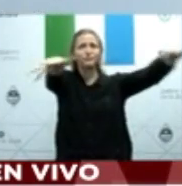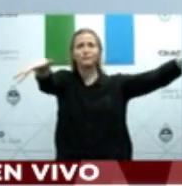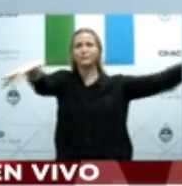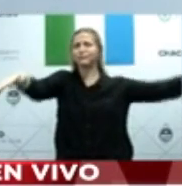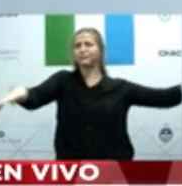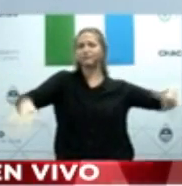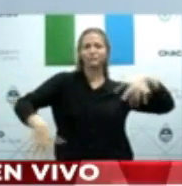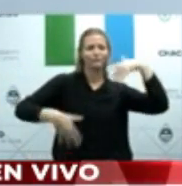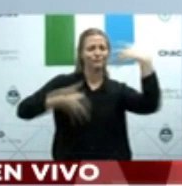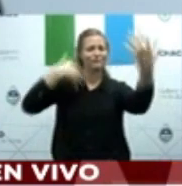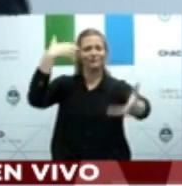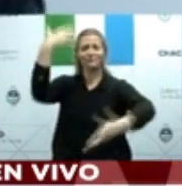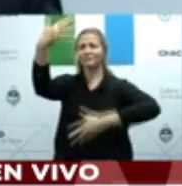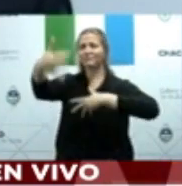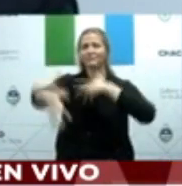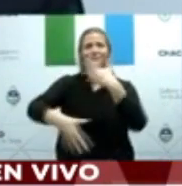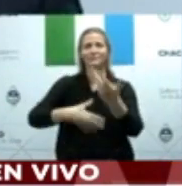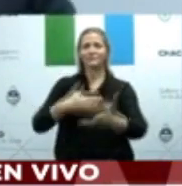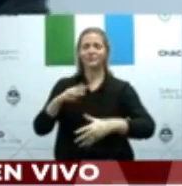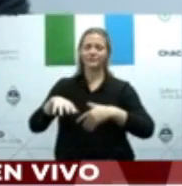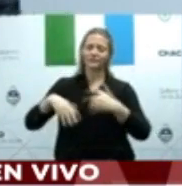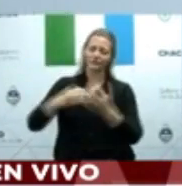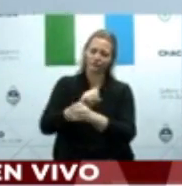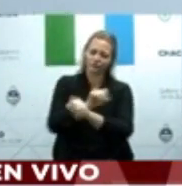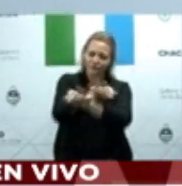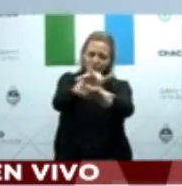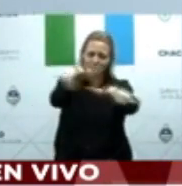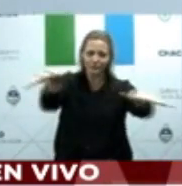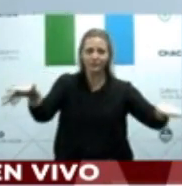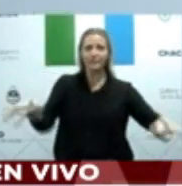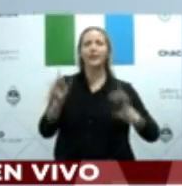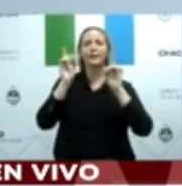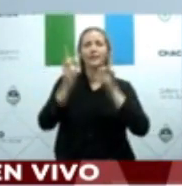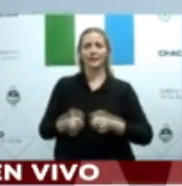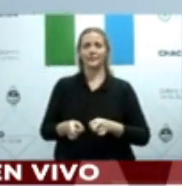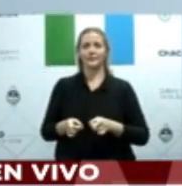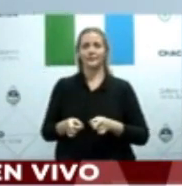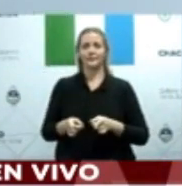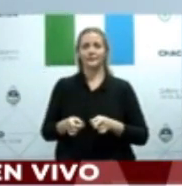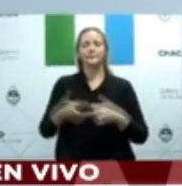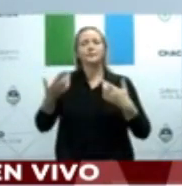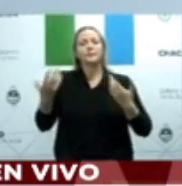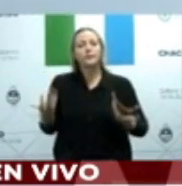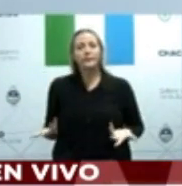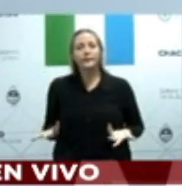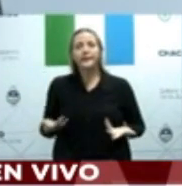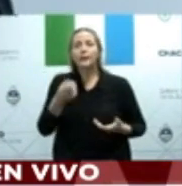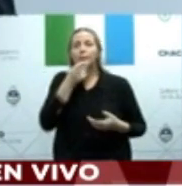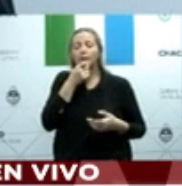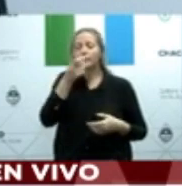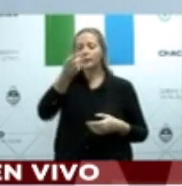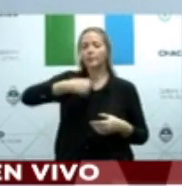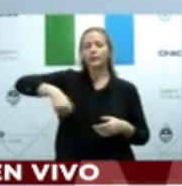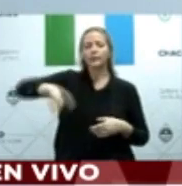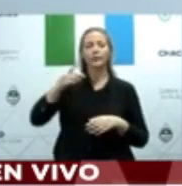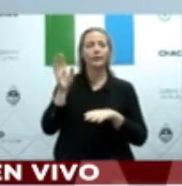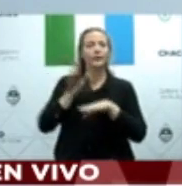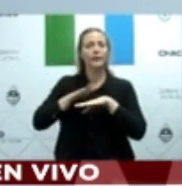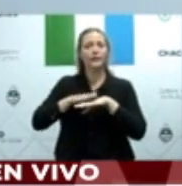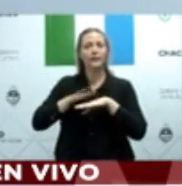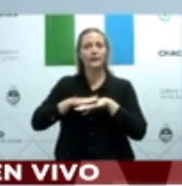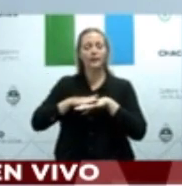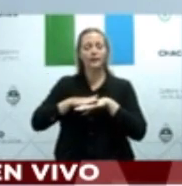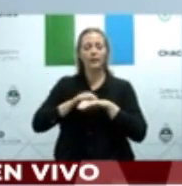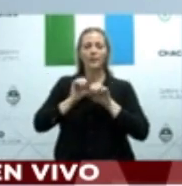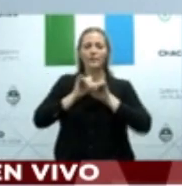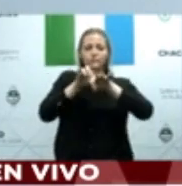depende de la capacidad de frenar esa bola de nieve. Nosotros el 11 de marzo tomamos una